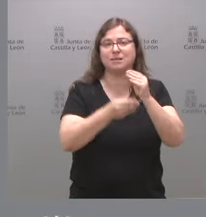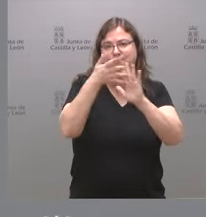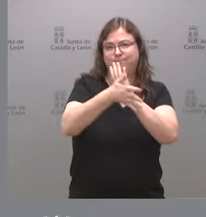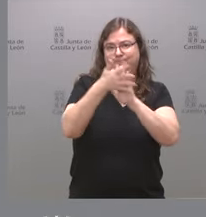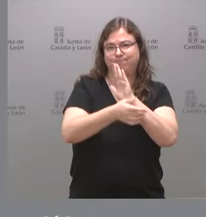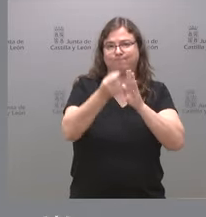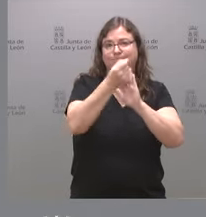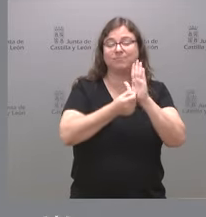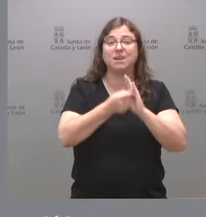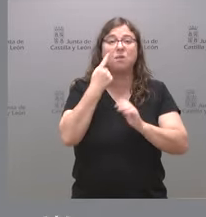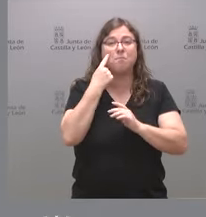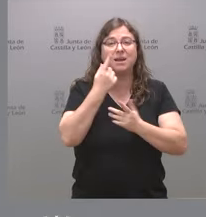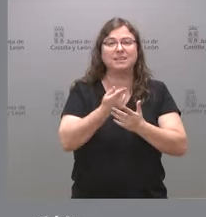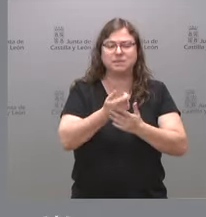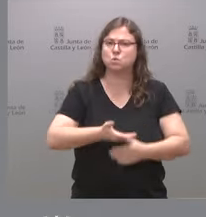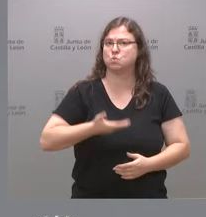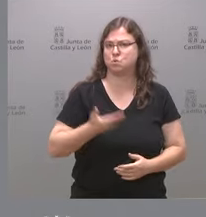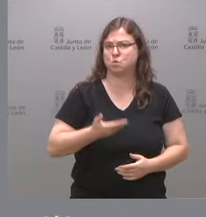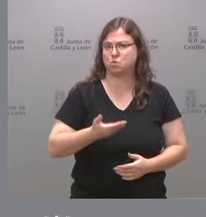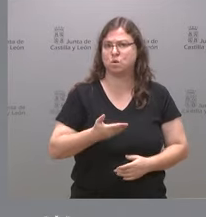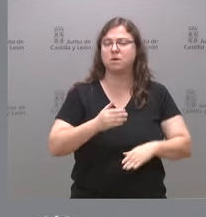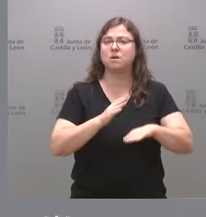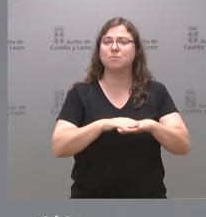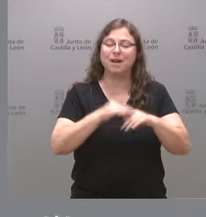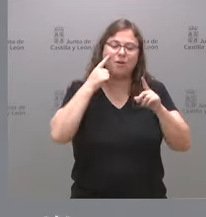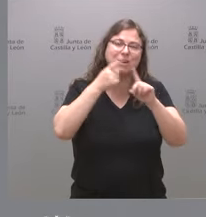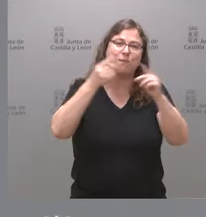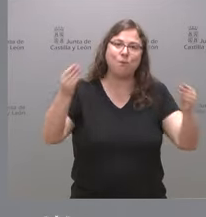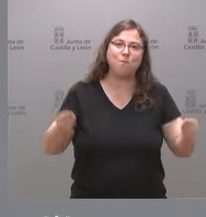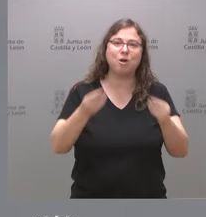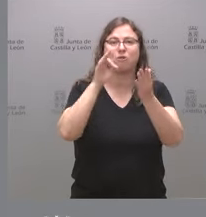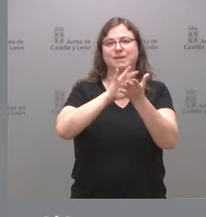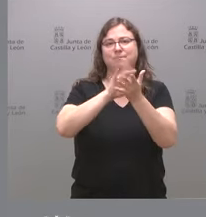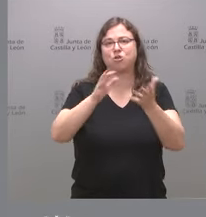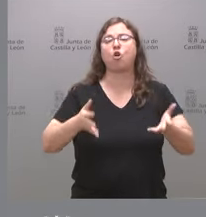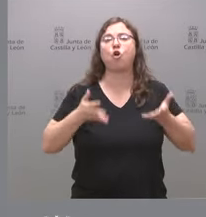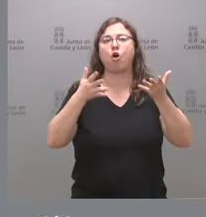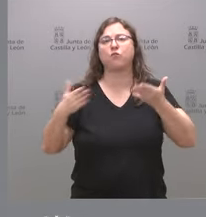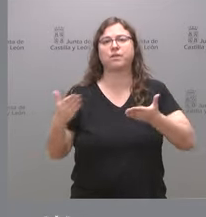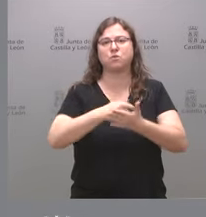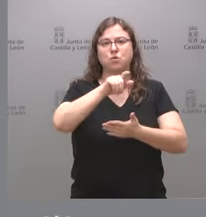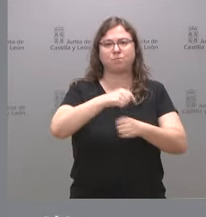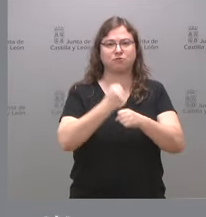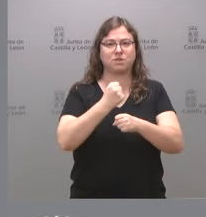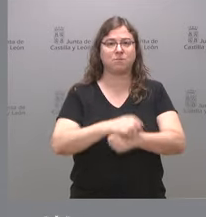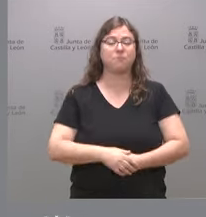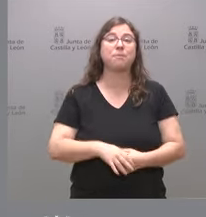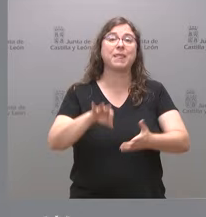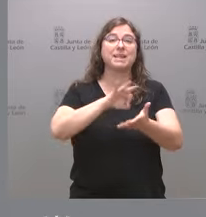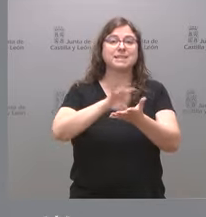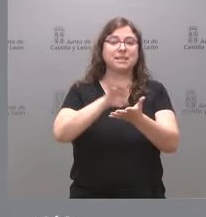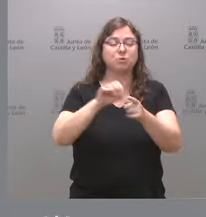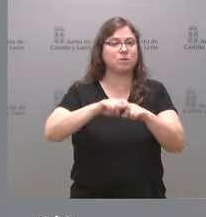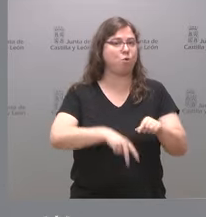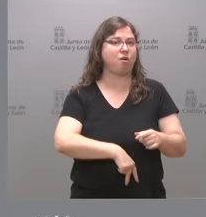descrito, que, como ven, tiene un peso muy importante en mejorar la calidad de los servicios que ofrecemos al conjunto de los ciudadanos. Servicios de carácter